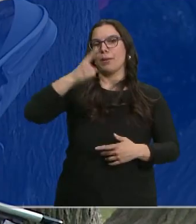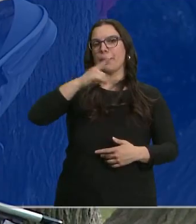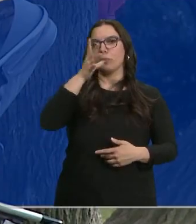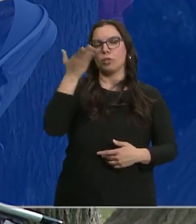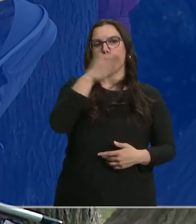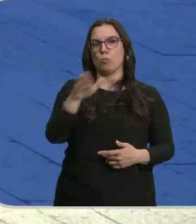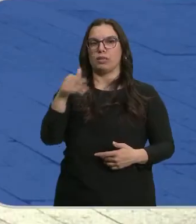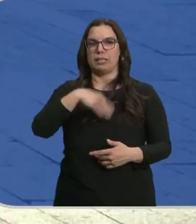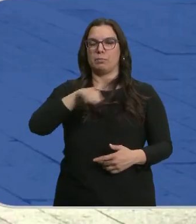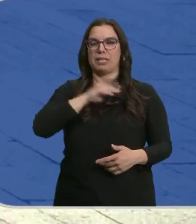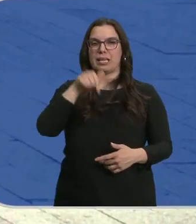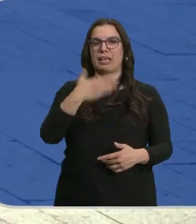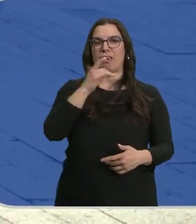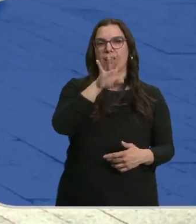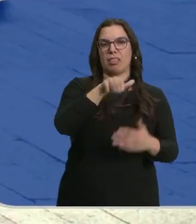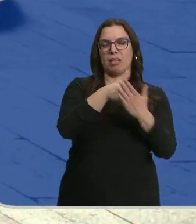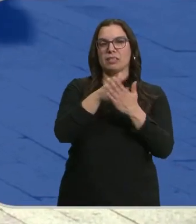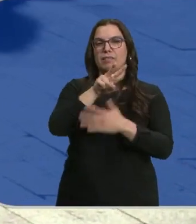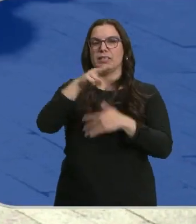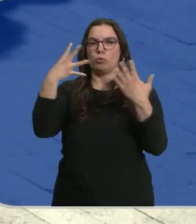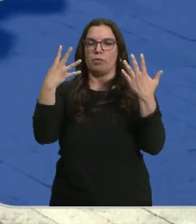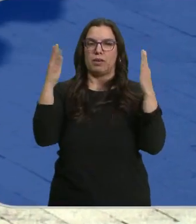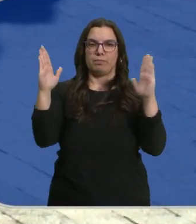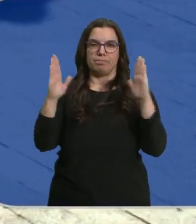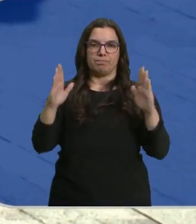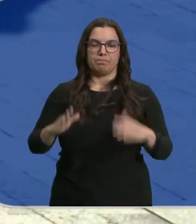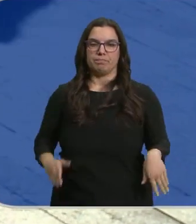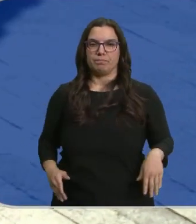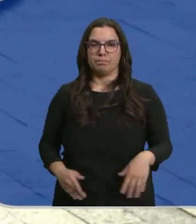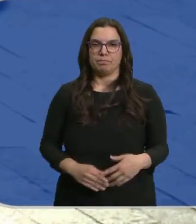causa de muerte en España, entre los 15 y los 29 años.